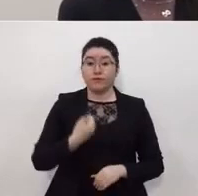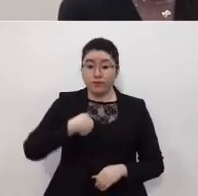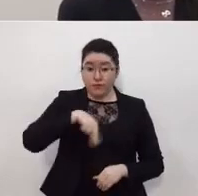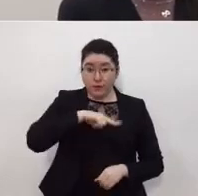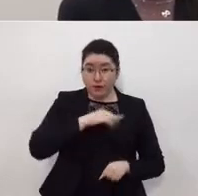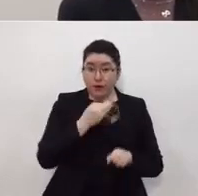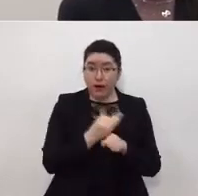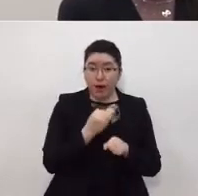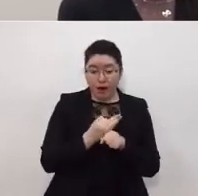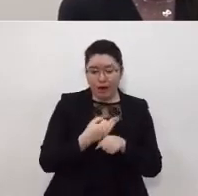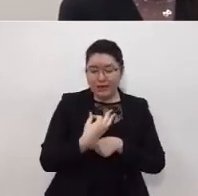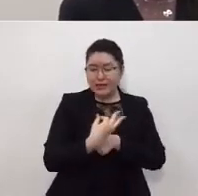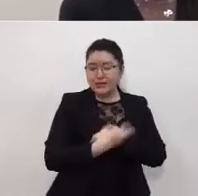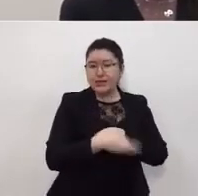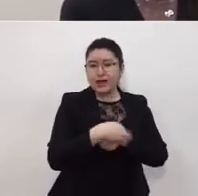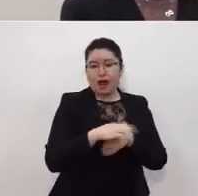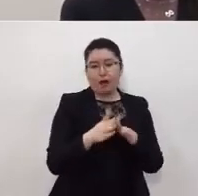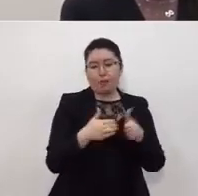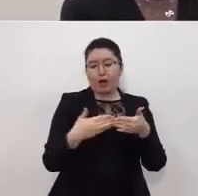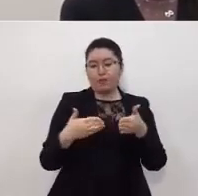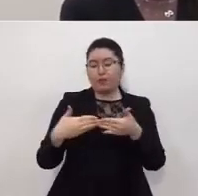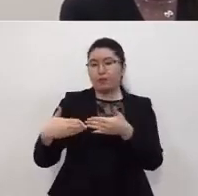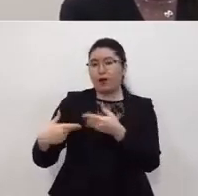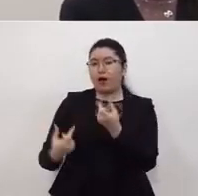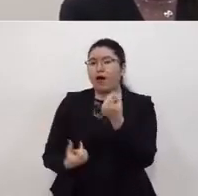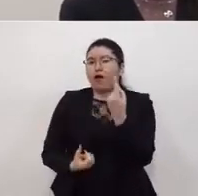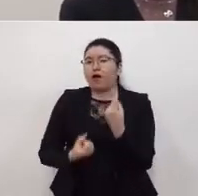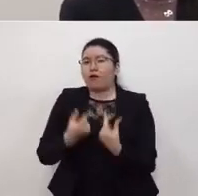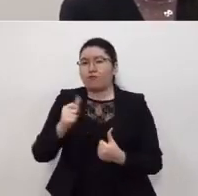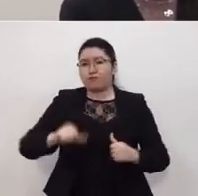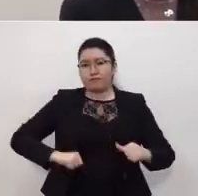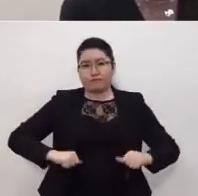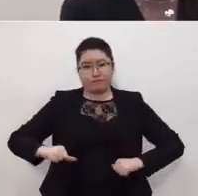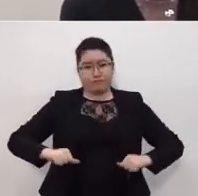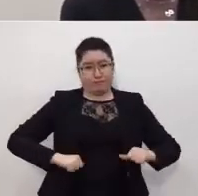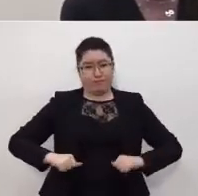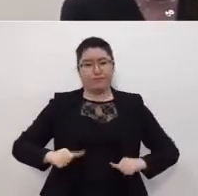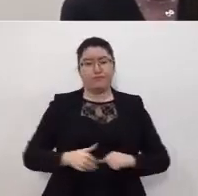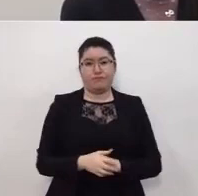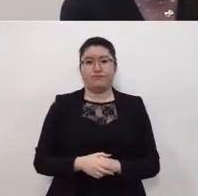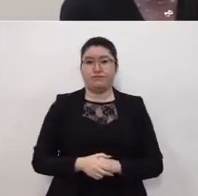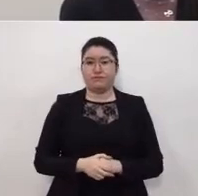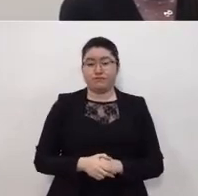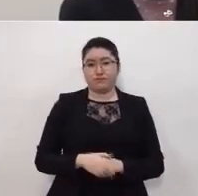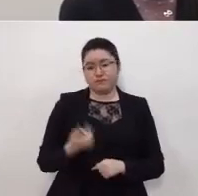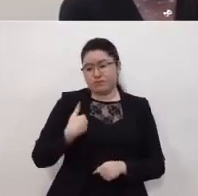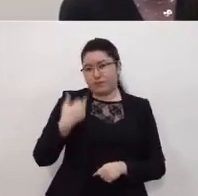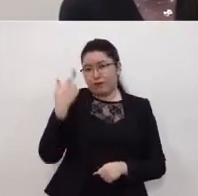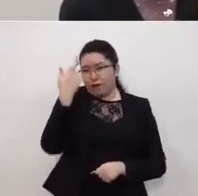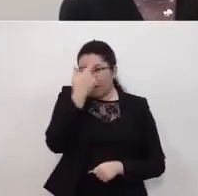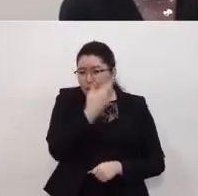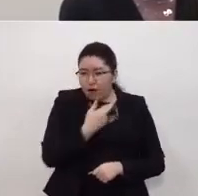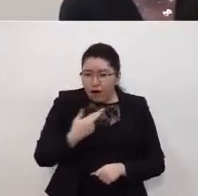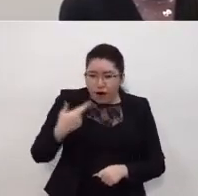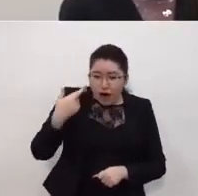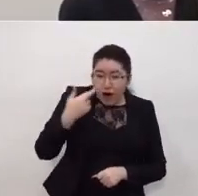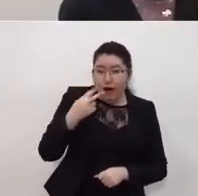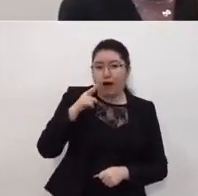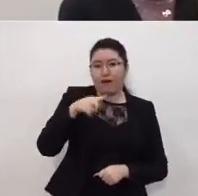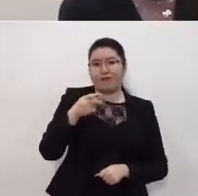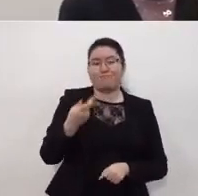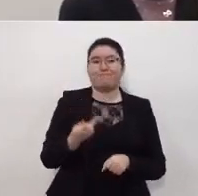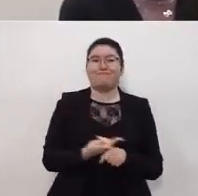una suspensión temporal de ciertas actividades económicas que ha sido analizado contribuyen